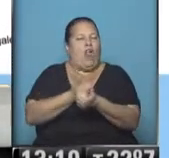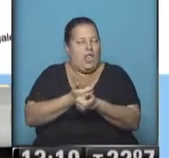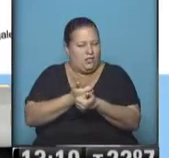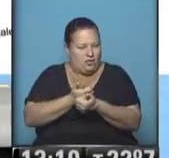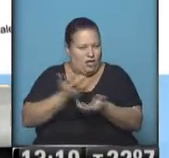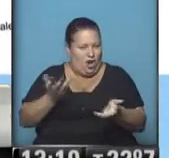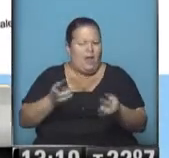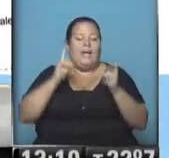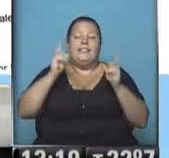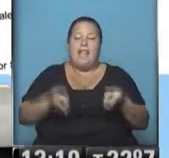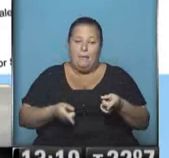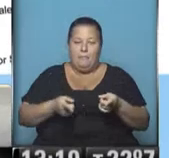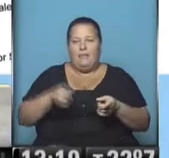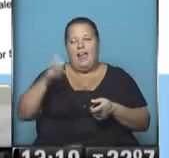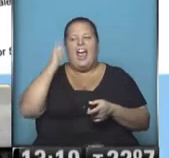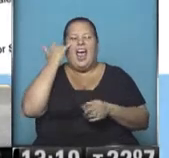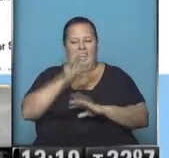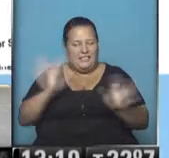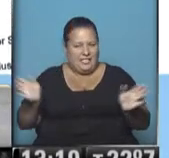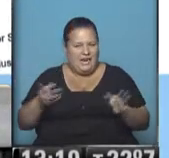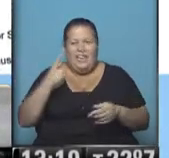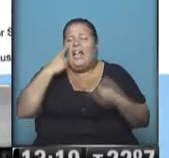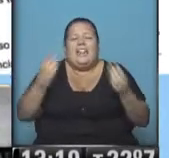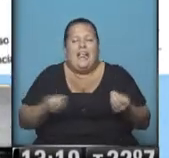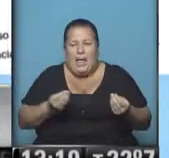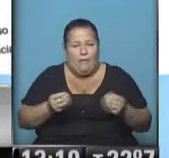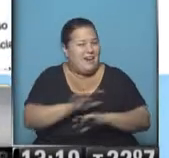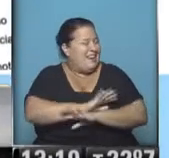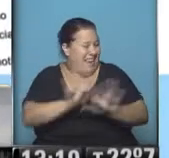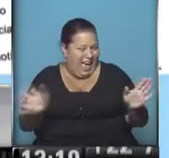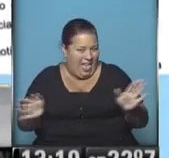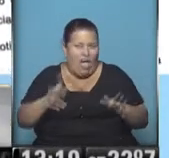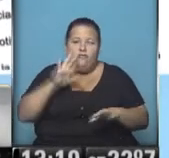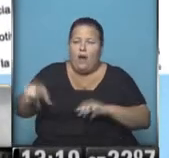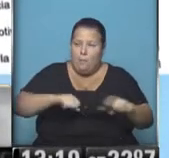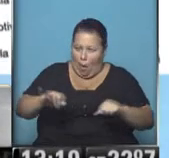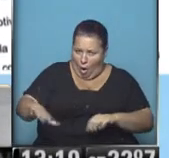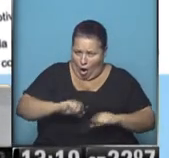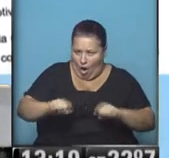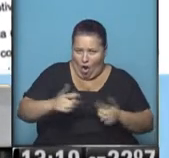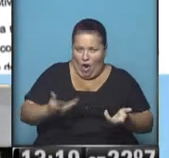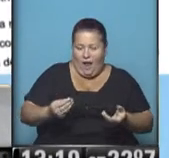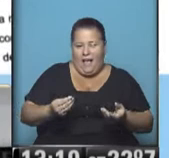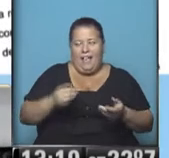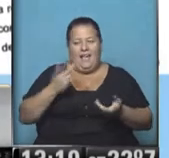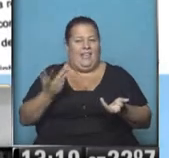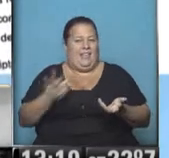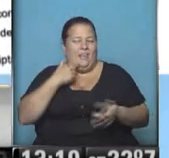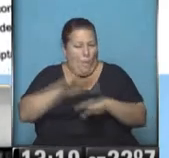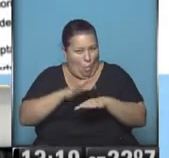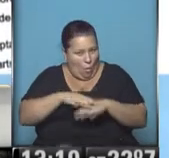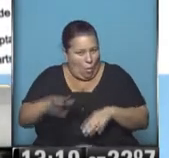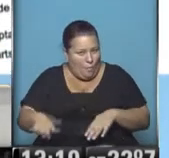algún punto y a la vez ya era homosexual. ¿Y eso qué tendría que ver? Claro, lo hubiese provocado el chico de 16 que tuviese algo de